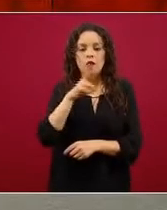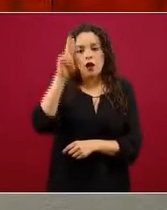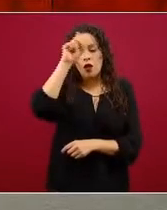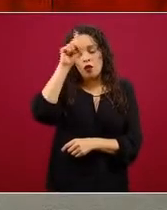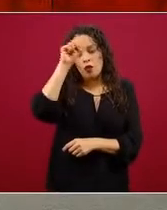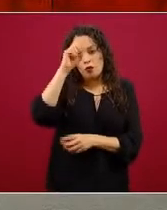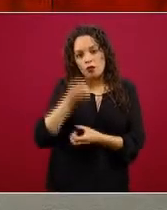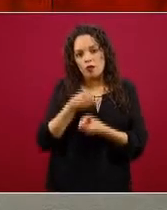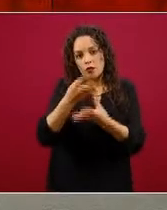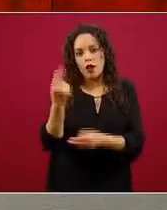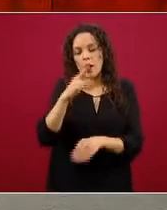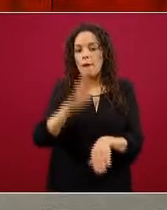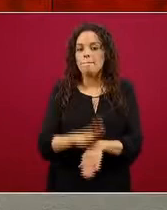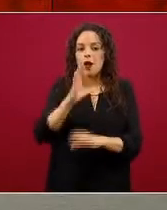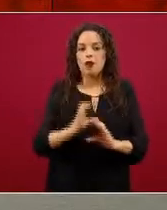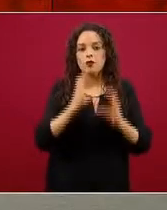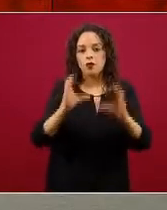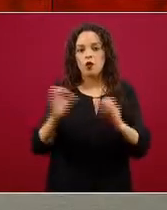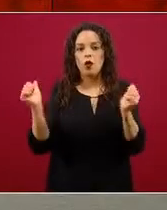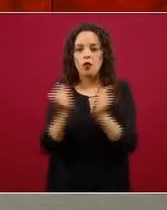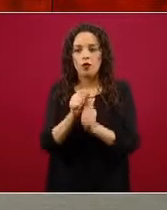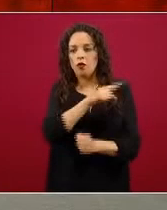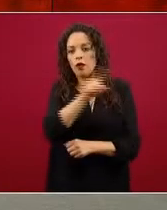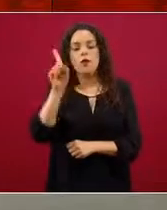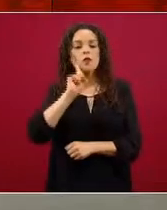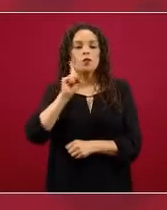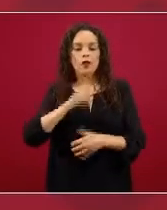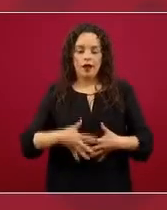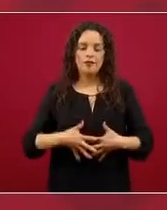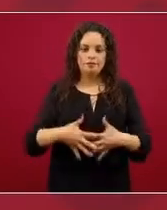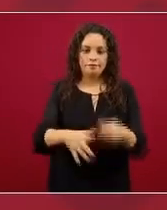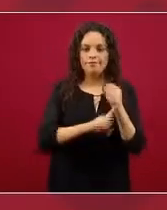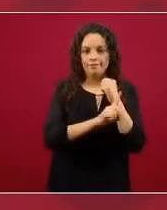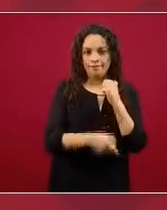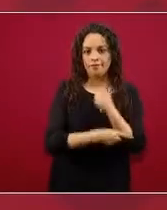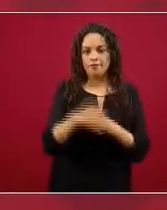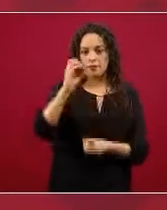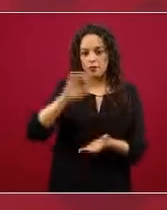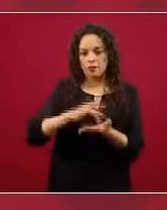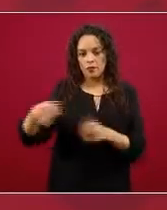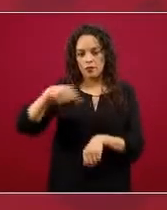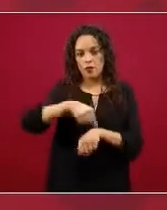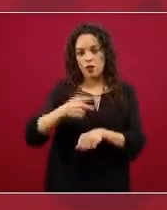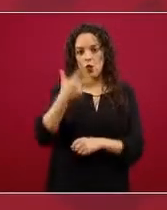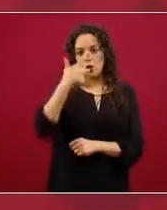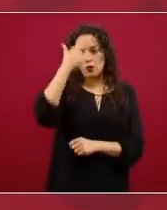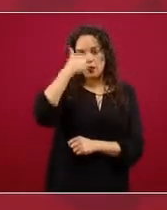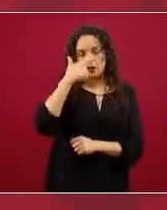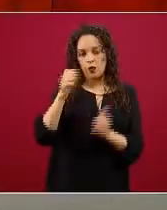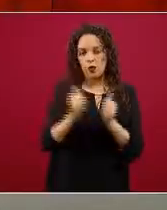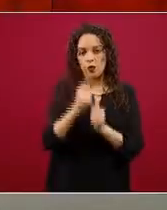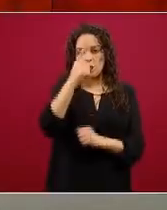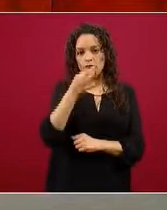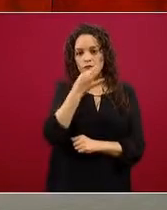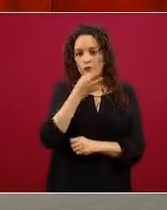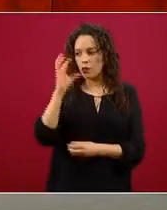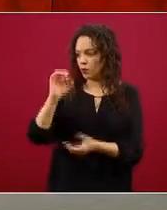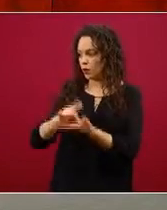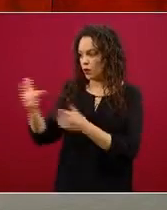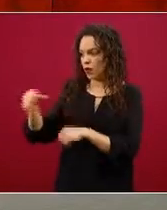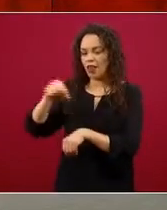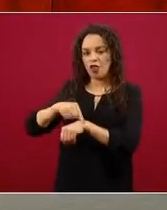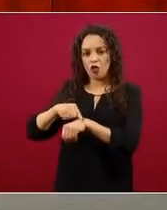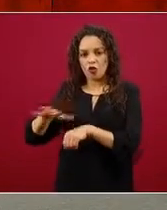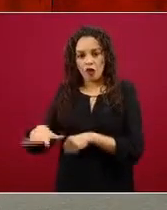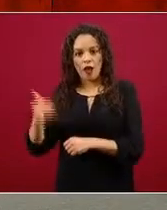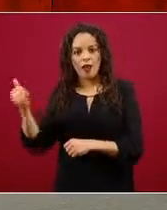se tenga mayor cuidado con las mujeres embarazadas. Muchas gracias, son las 20.01. Gracias, doctora Saldaña, gracias, doctora Lomía,